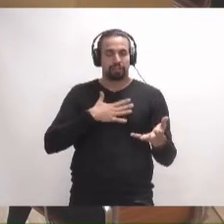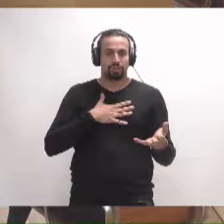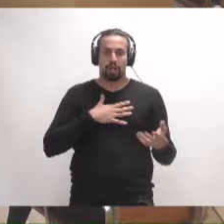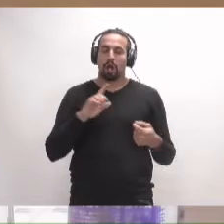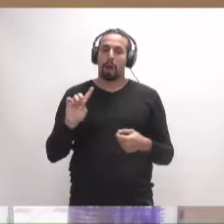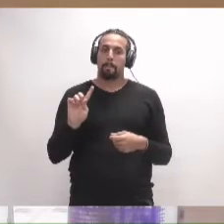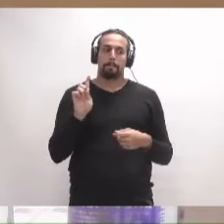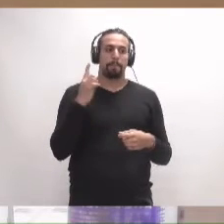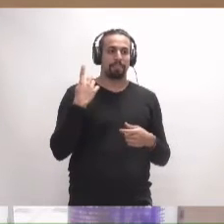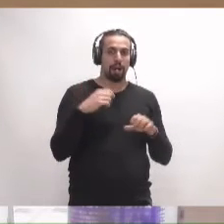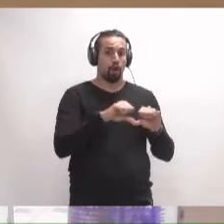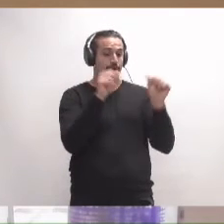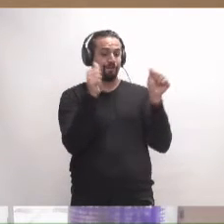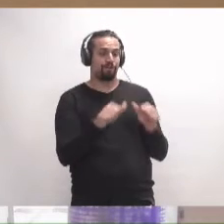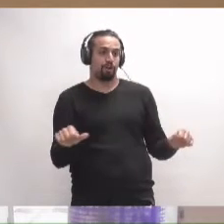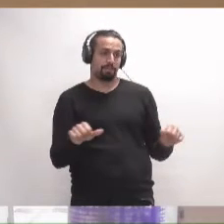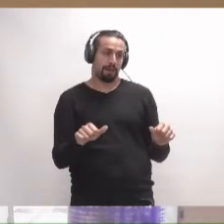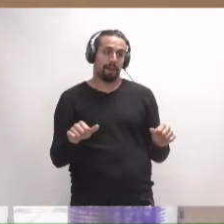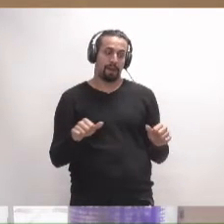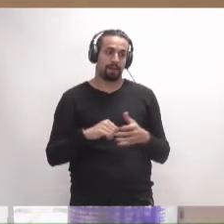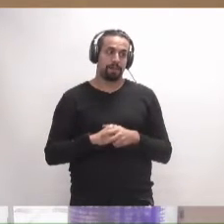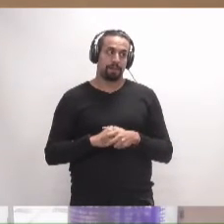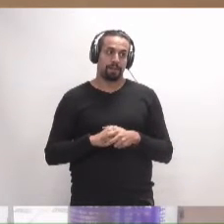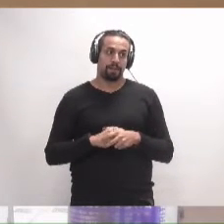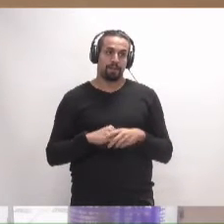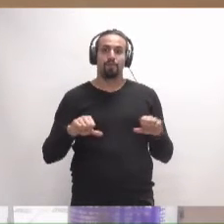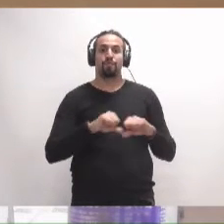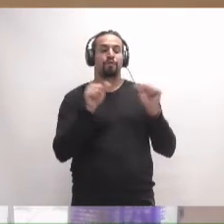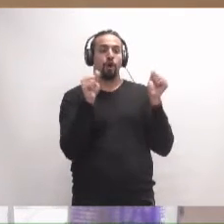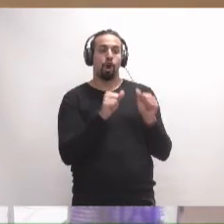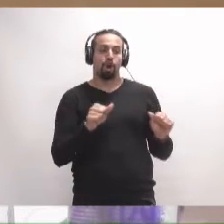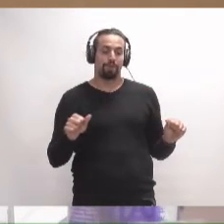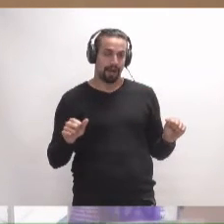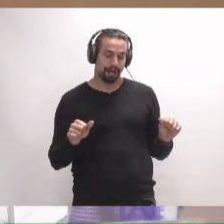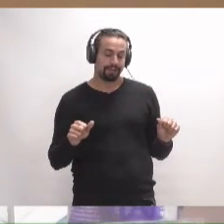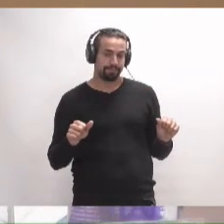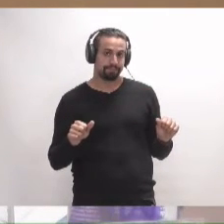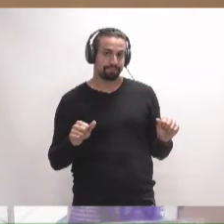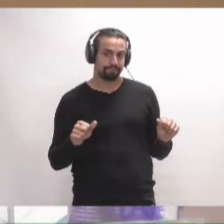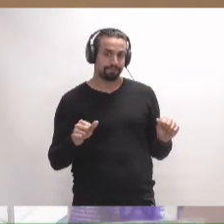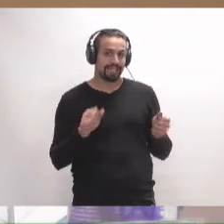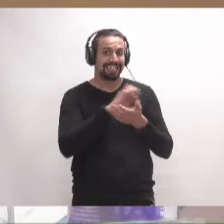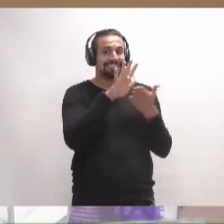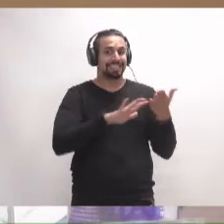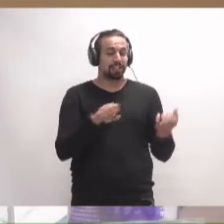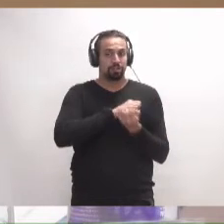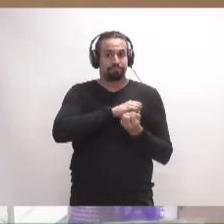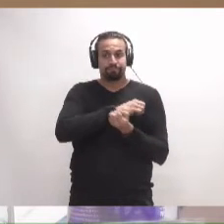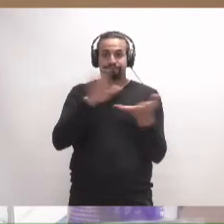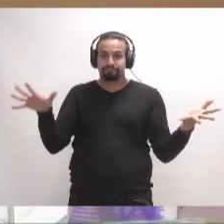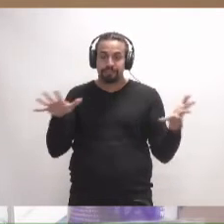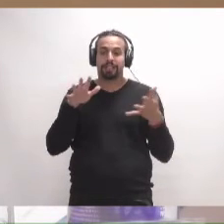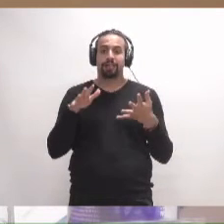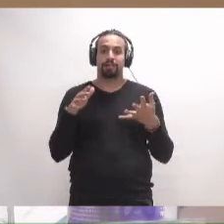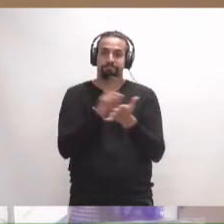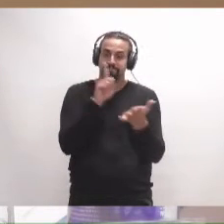primero a la forma, que es la que establece el texto respondido de las Haciendas Locales,